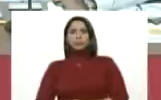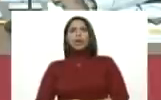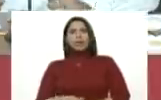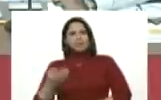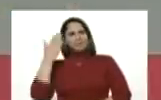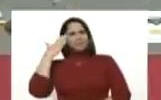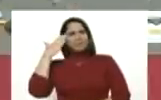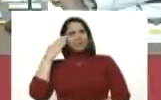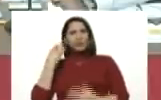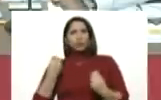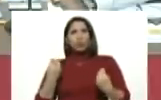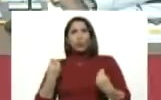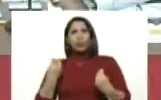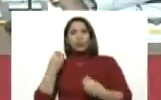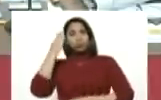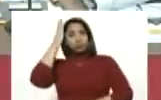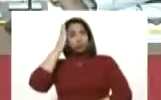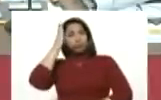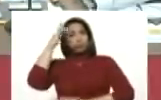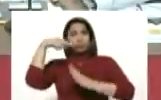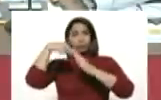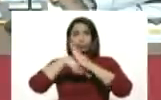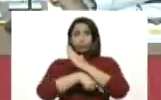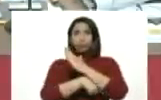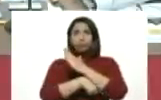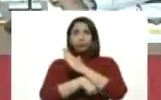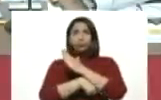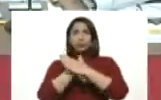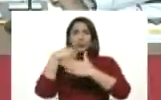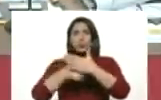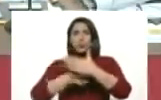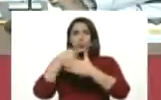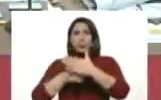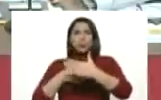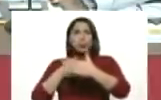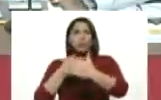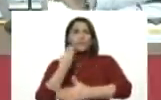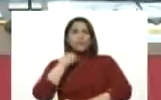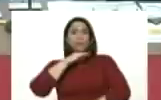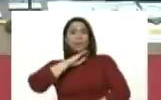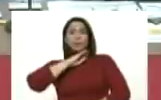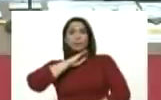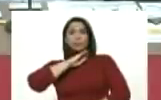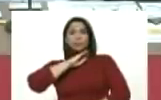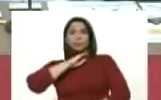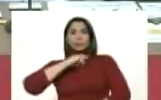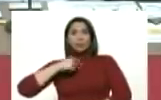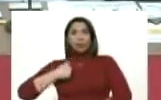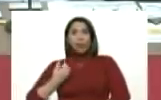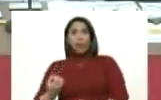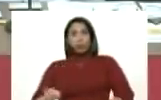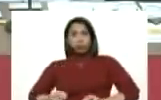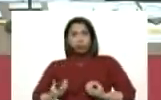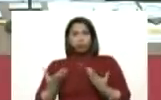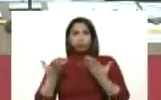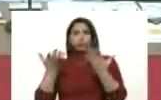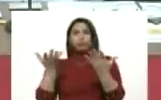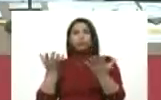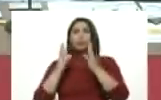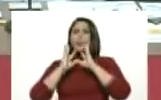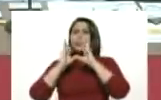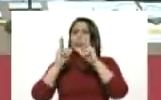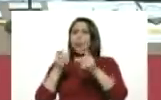Conduciendo con conocimiento profundo. Esta batalla contra la pandemia. yo transmitiendo a ustedes todas estas